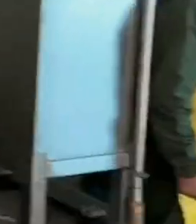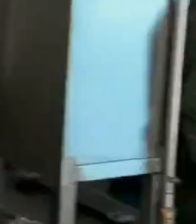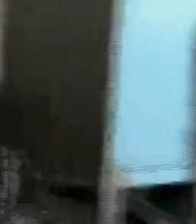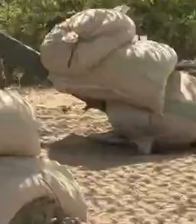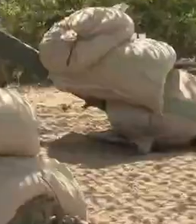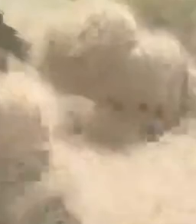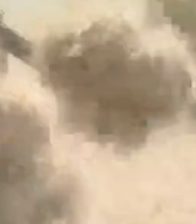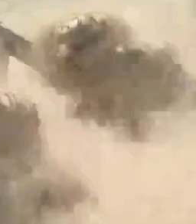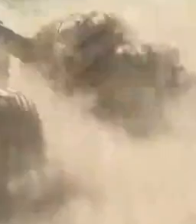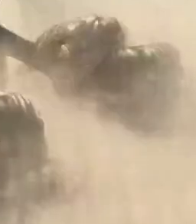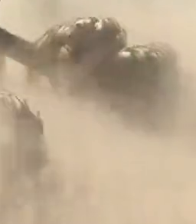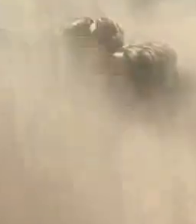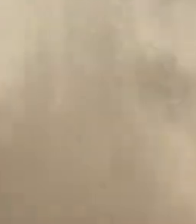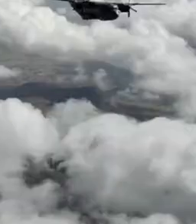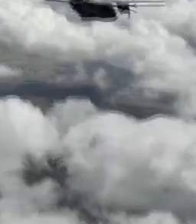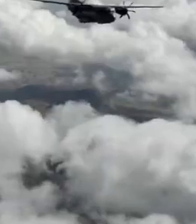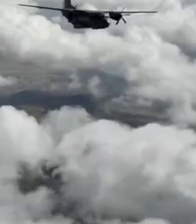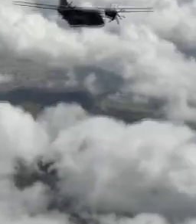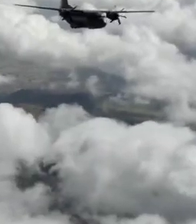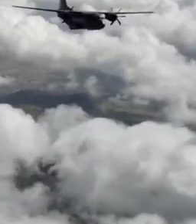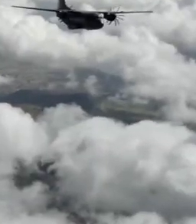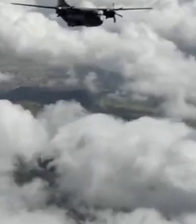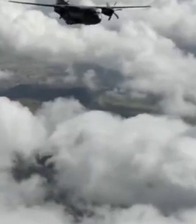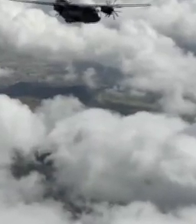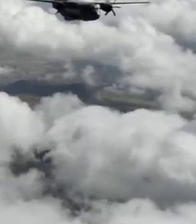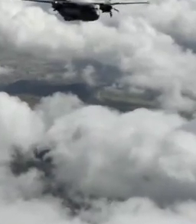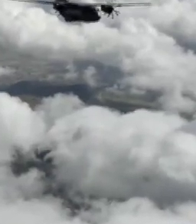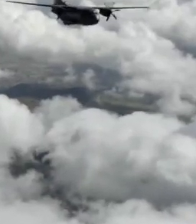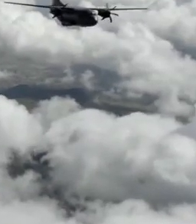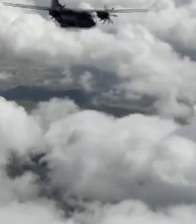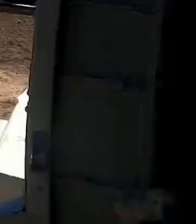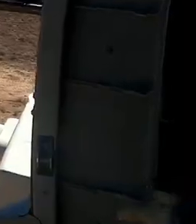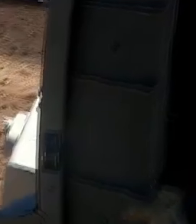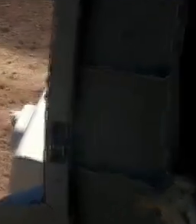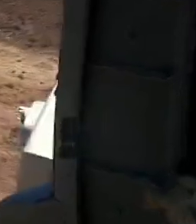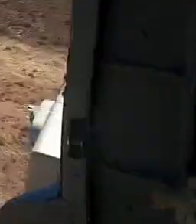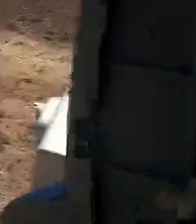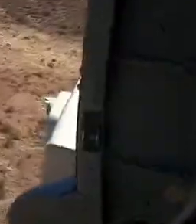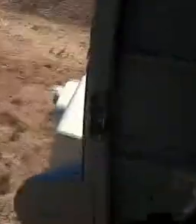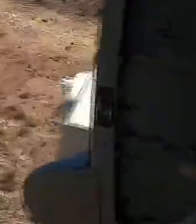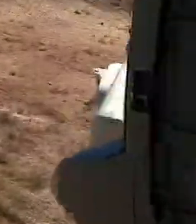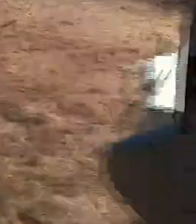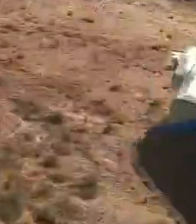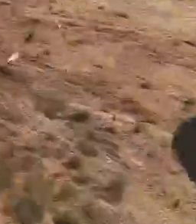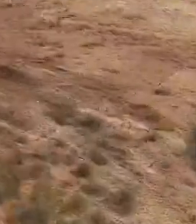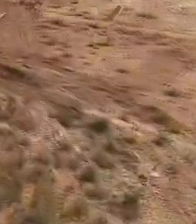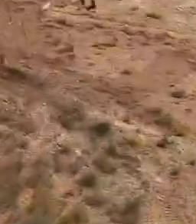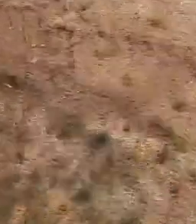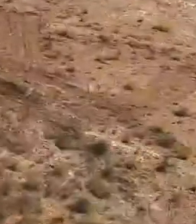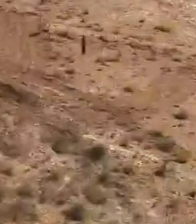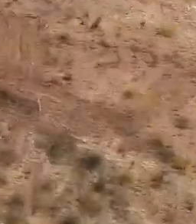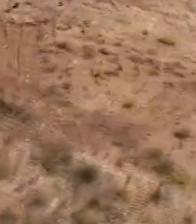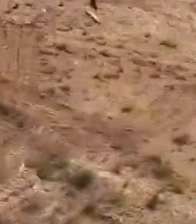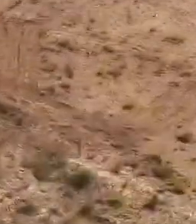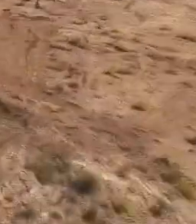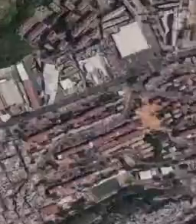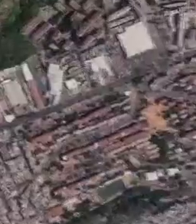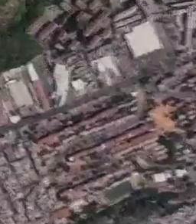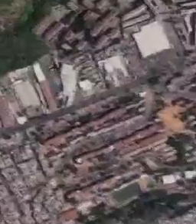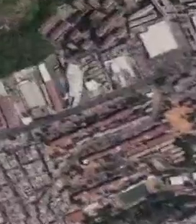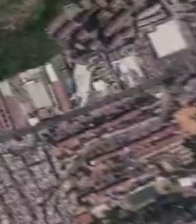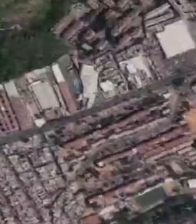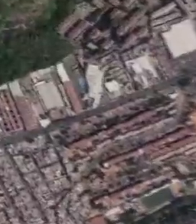Ejército y Fuerza Aérea mexicanos, permitiéndoles satisfacer las necesidades de ingenios bélicos e insumos de variada naturaleza.